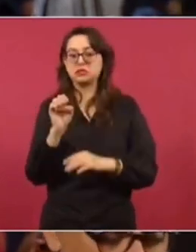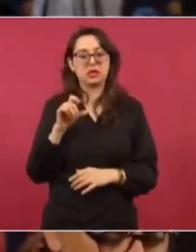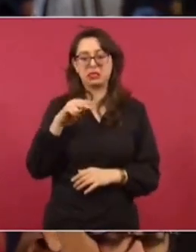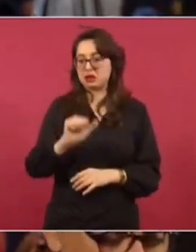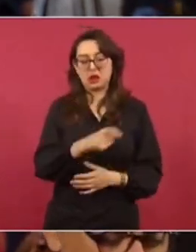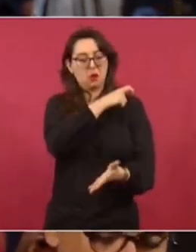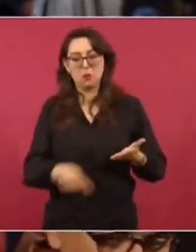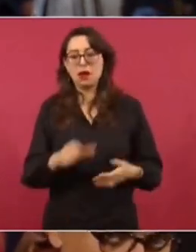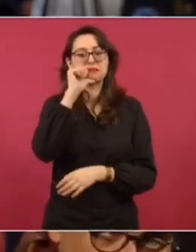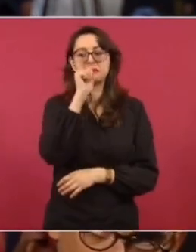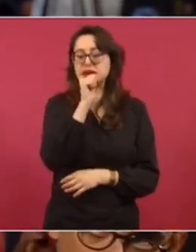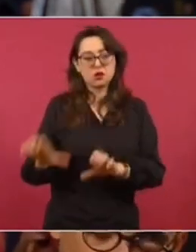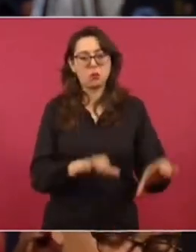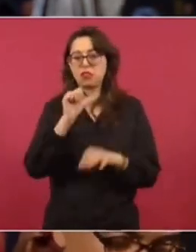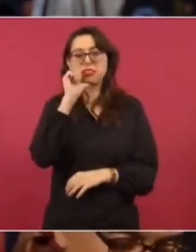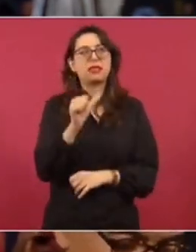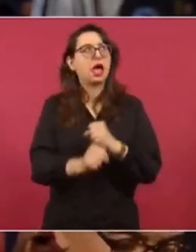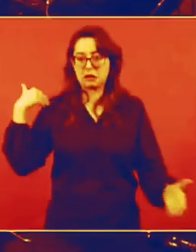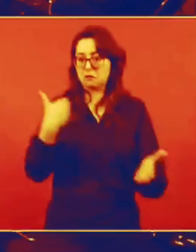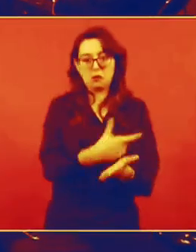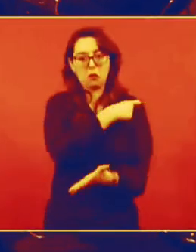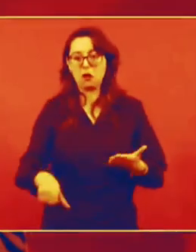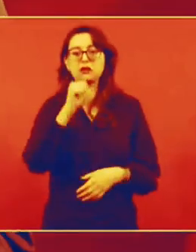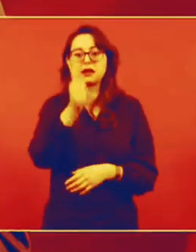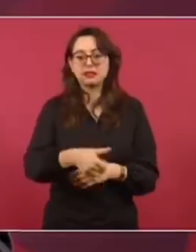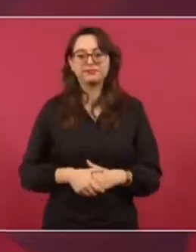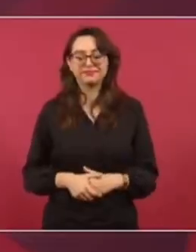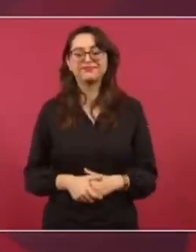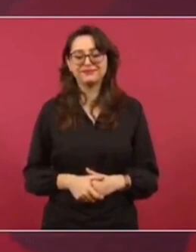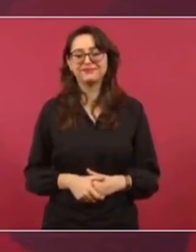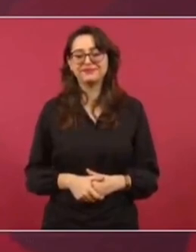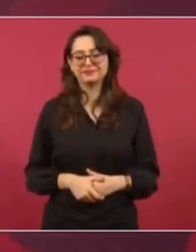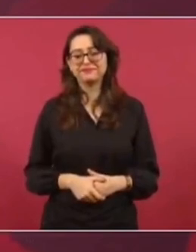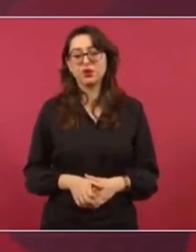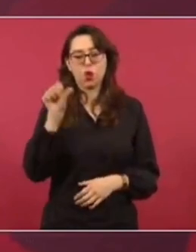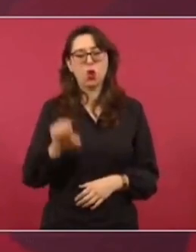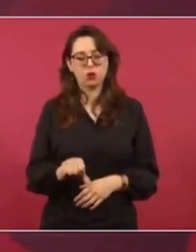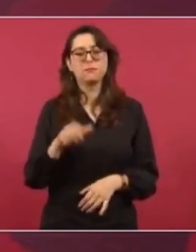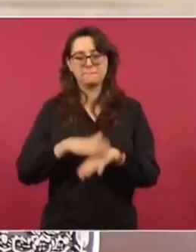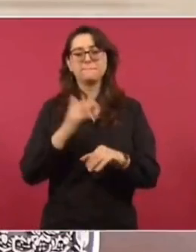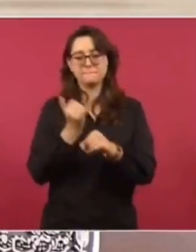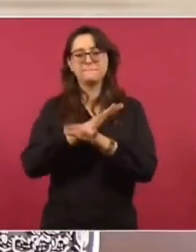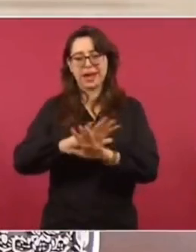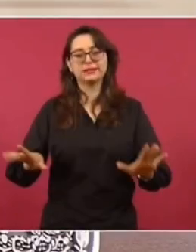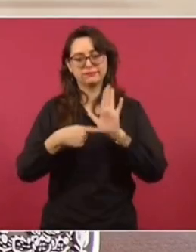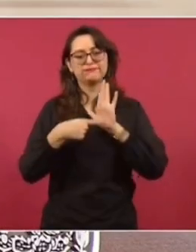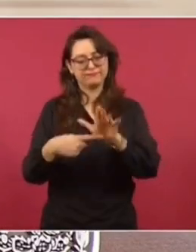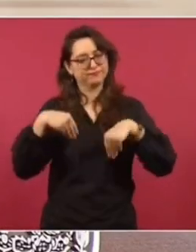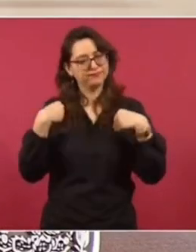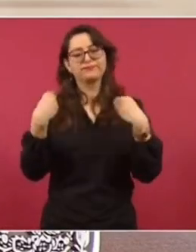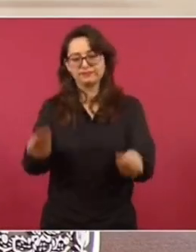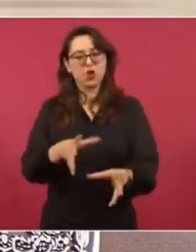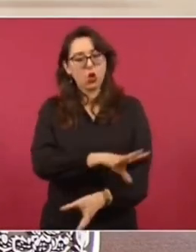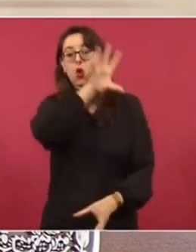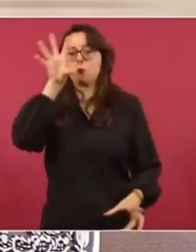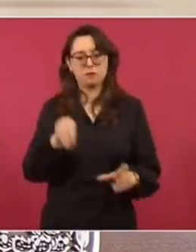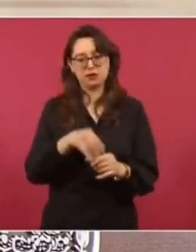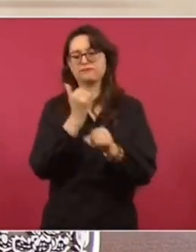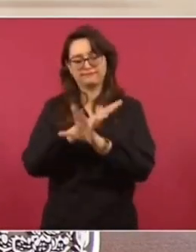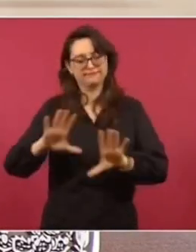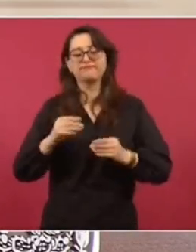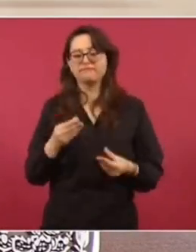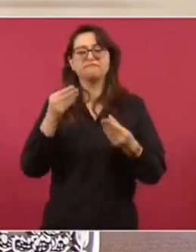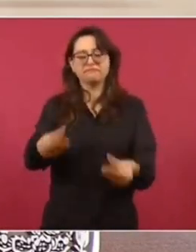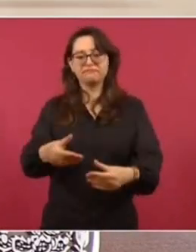Sedena no había contratado un sistema como Pegasus desde el año 2003? Hoy vamos a informar sobre esto. Vamos a entregar toda la información.